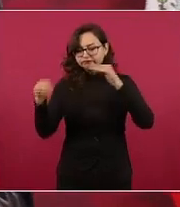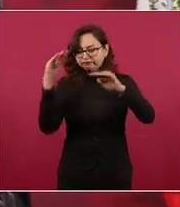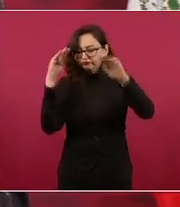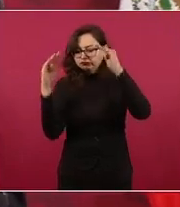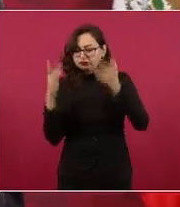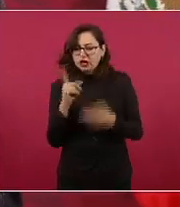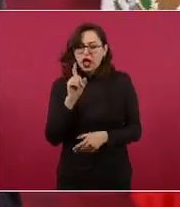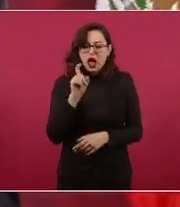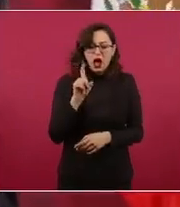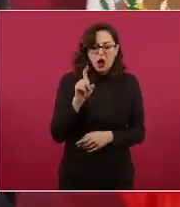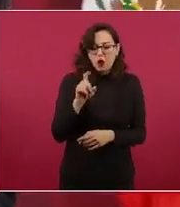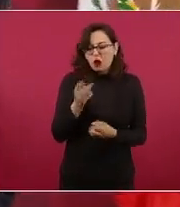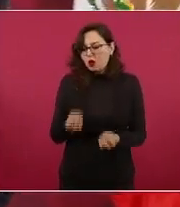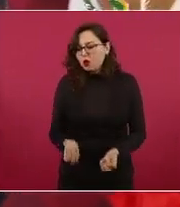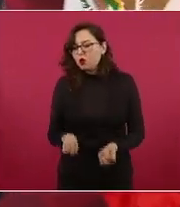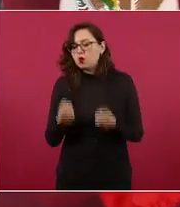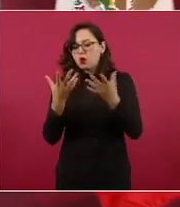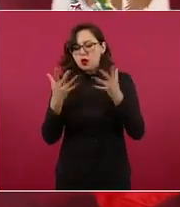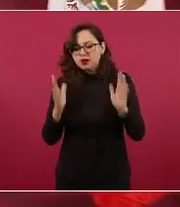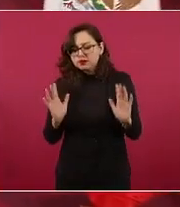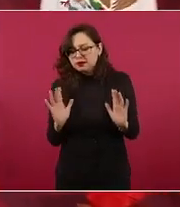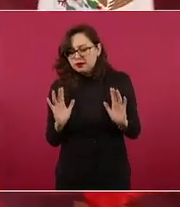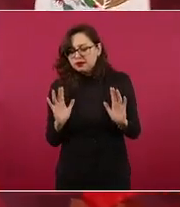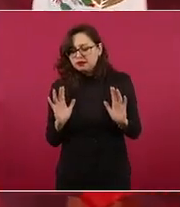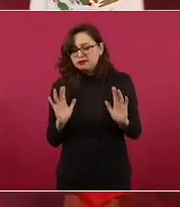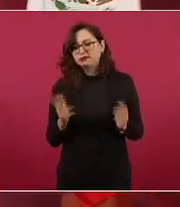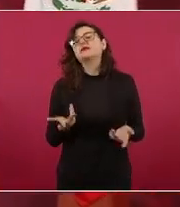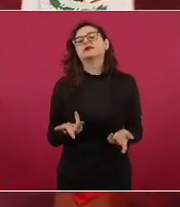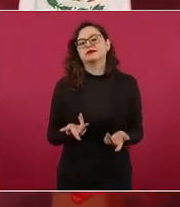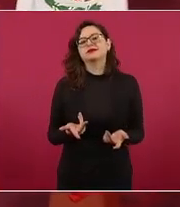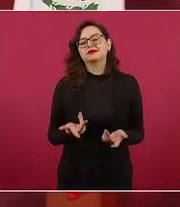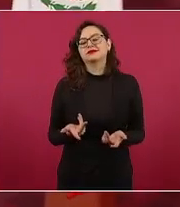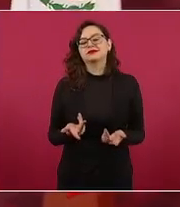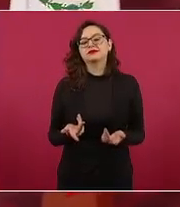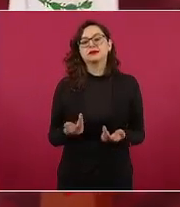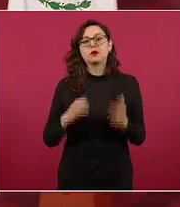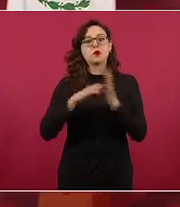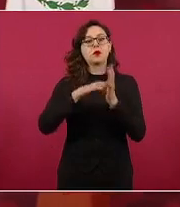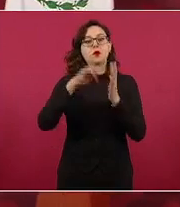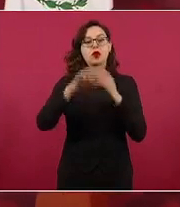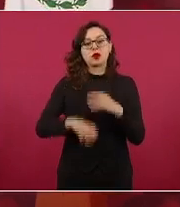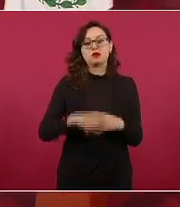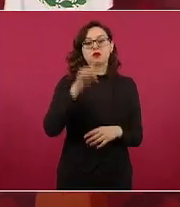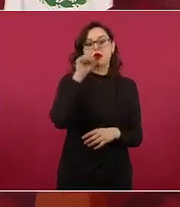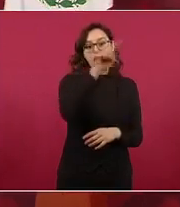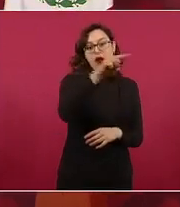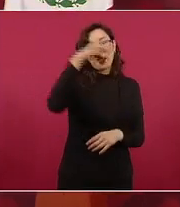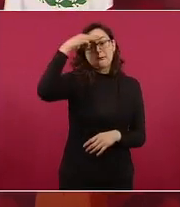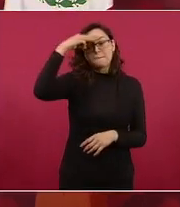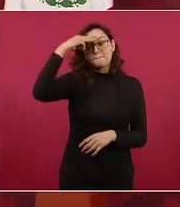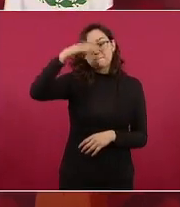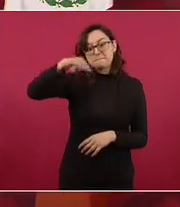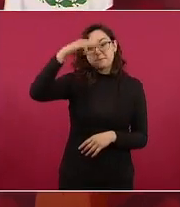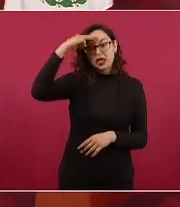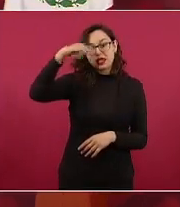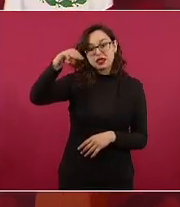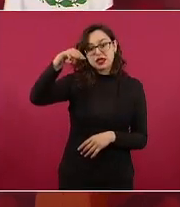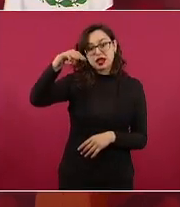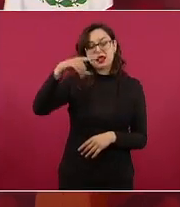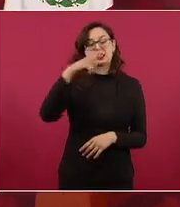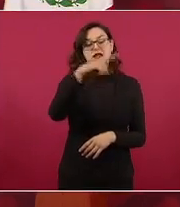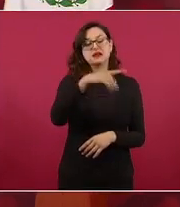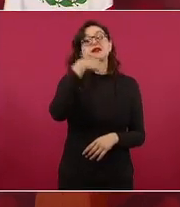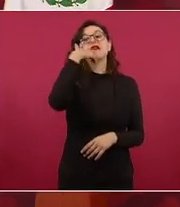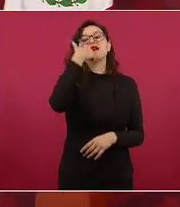una cervecera en Mexicali porque